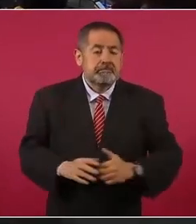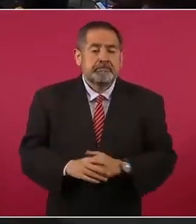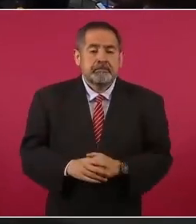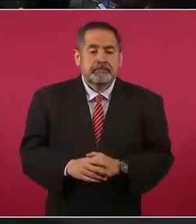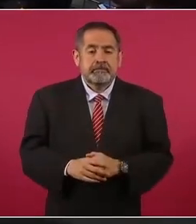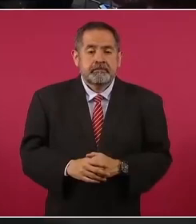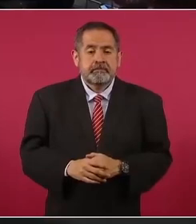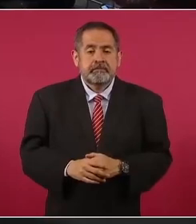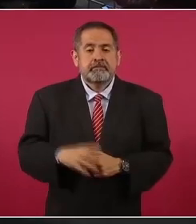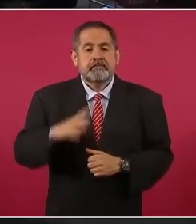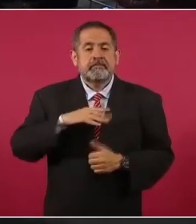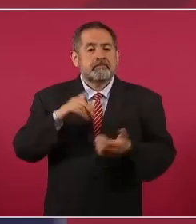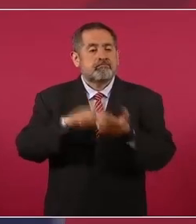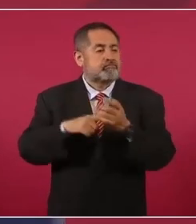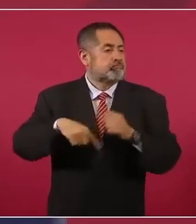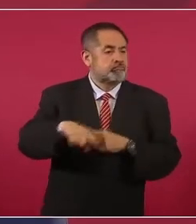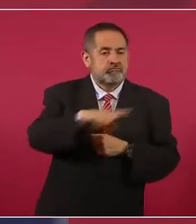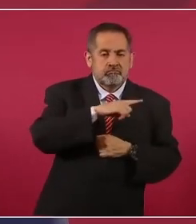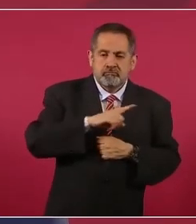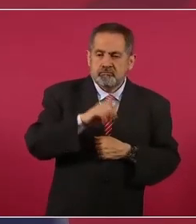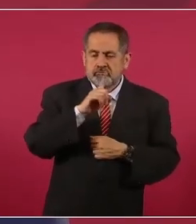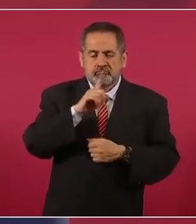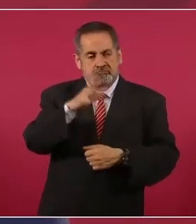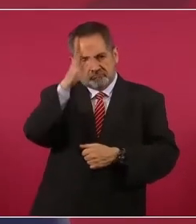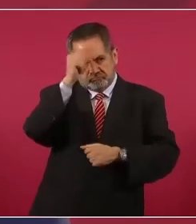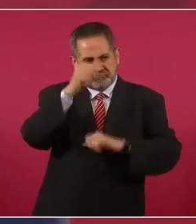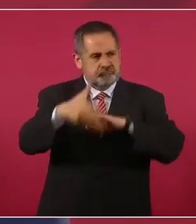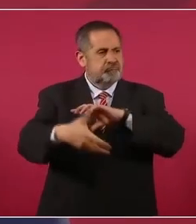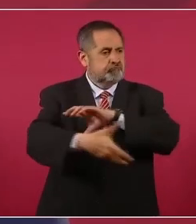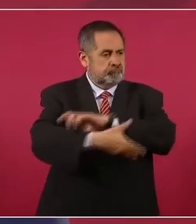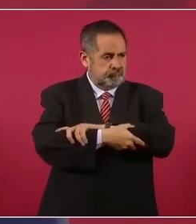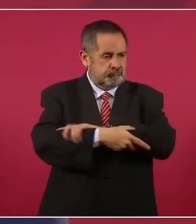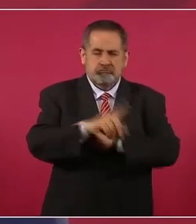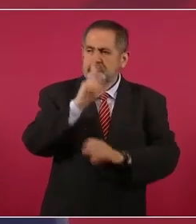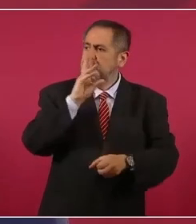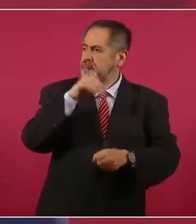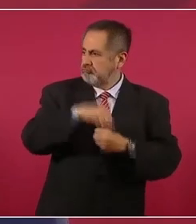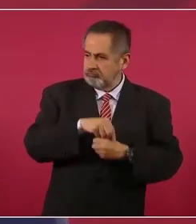Había una especie de pacto de silencio.